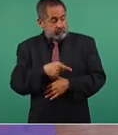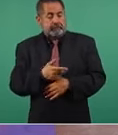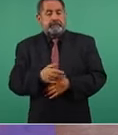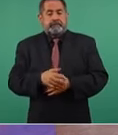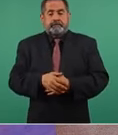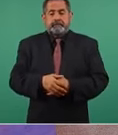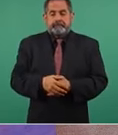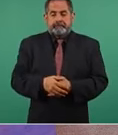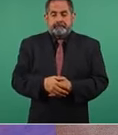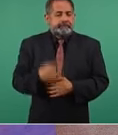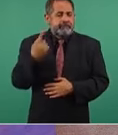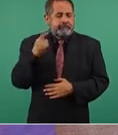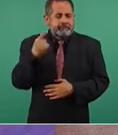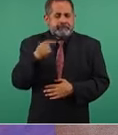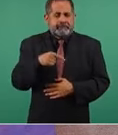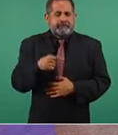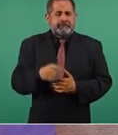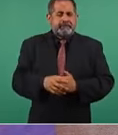para